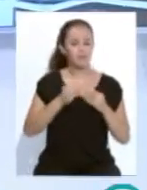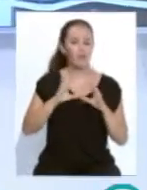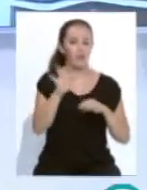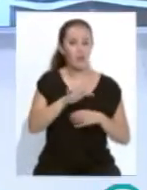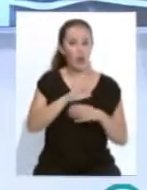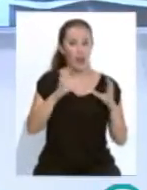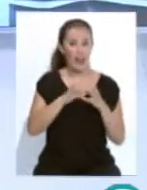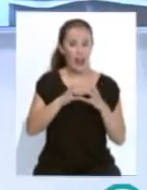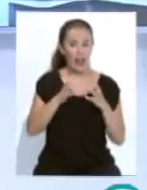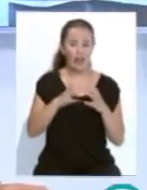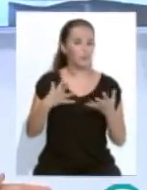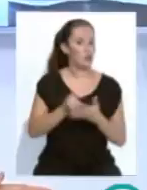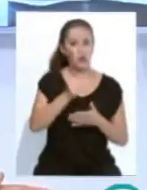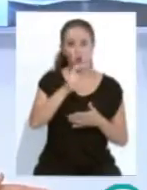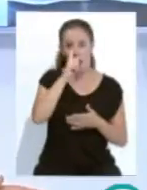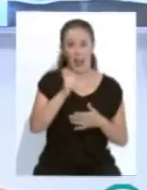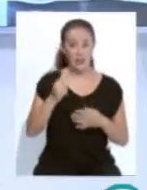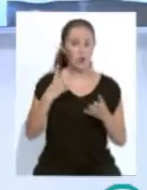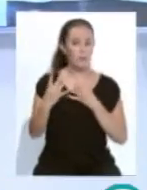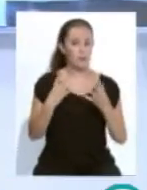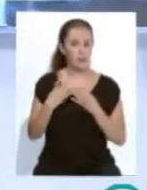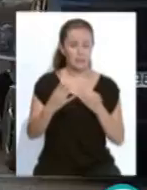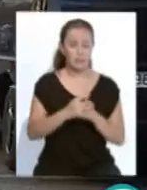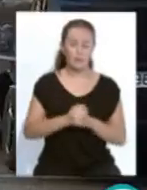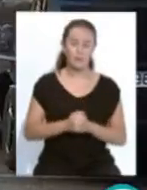zona naranja durante todo el año en el paseo marítimo.